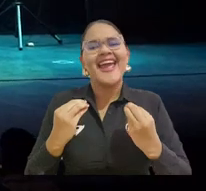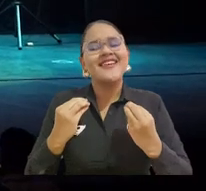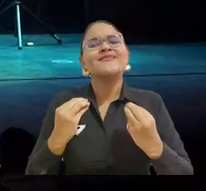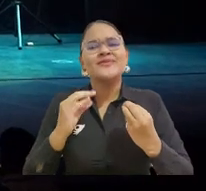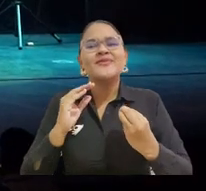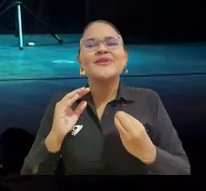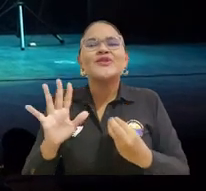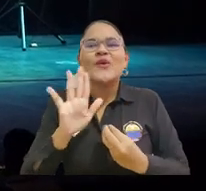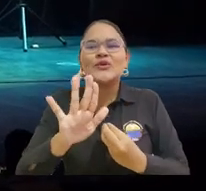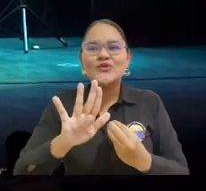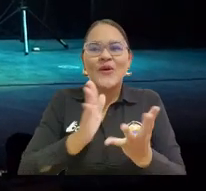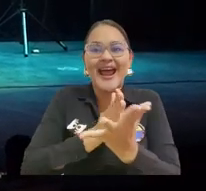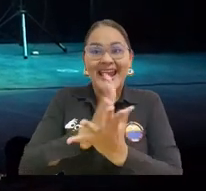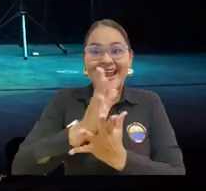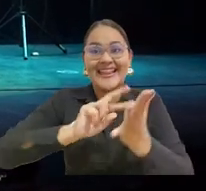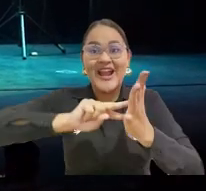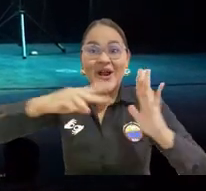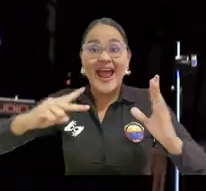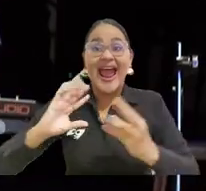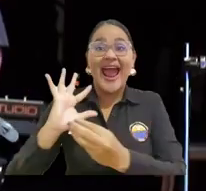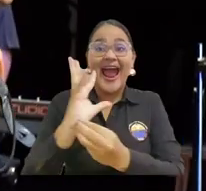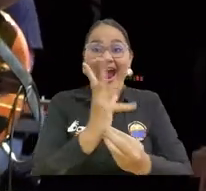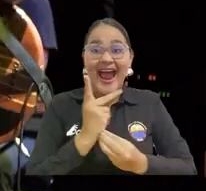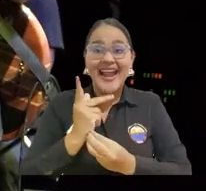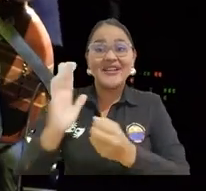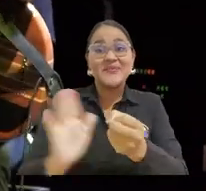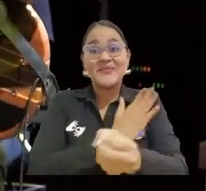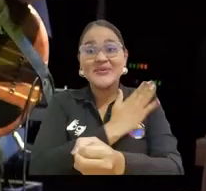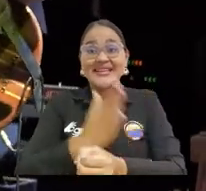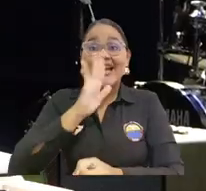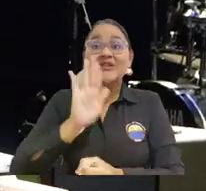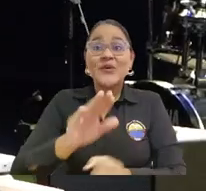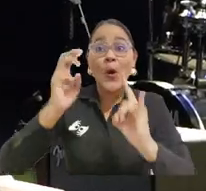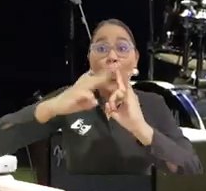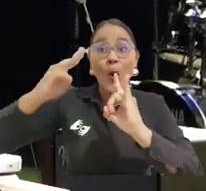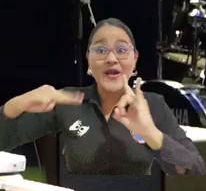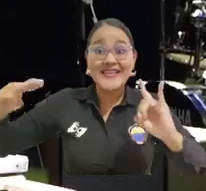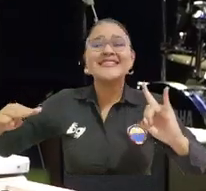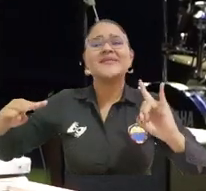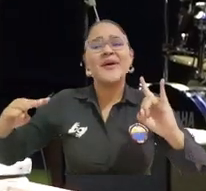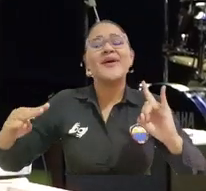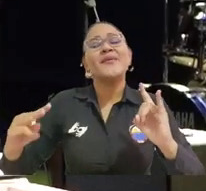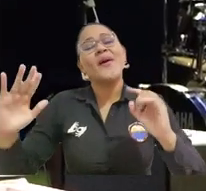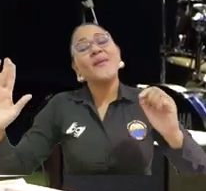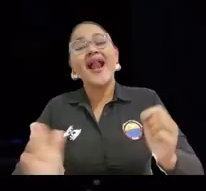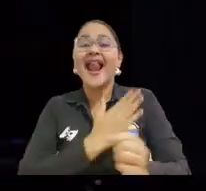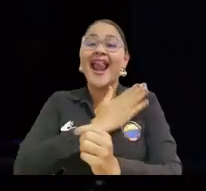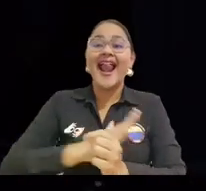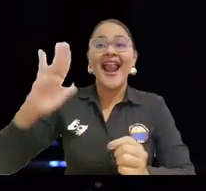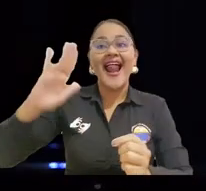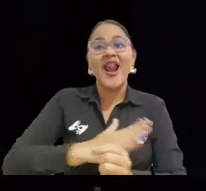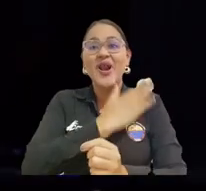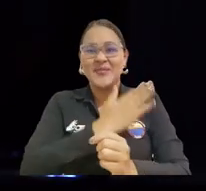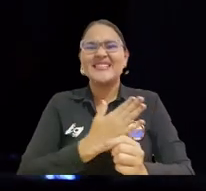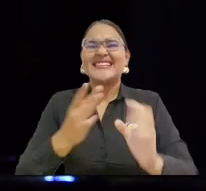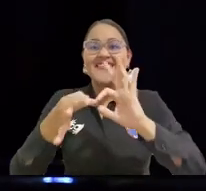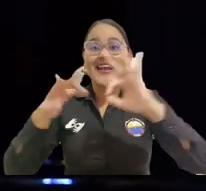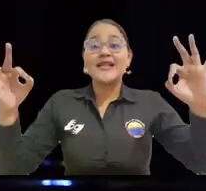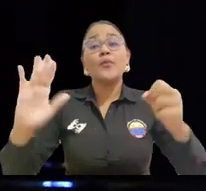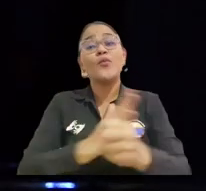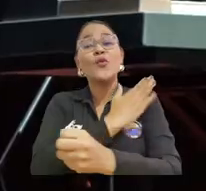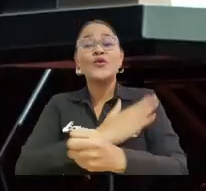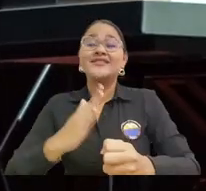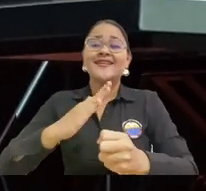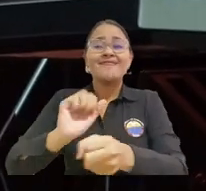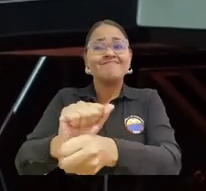El Teatro Santa Marta se engalanó para recibir en concierto a los estudiantes del programa Tecnología en Artes Musicales de la Universidad del